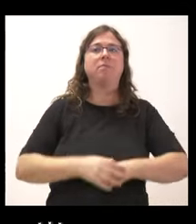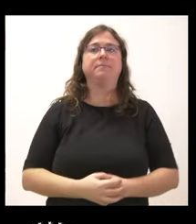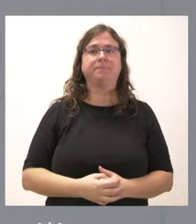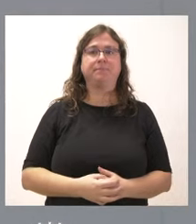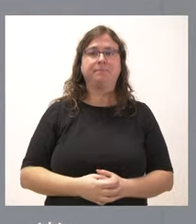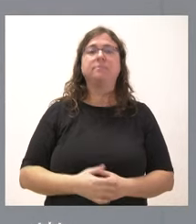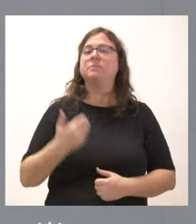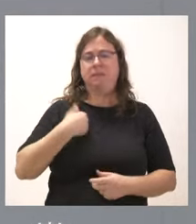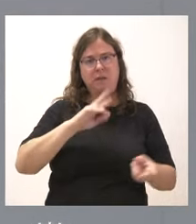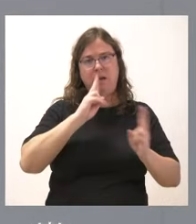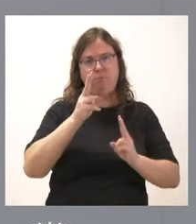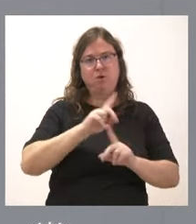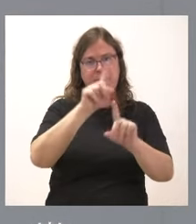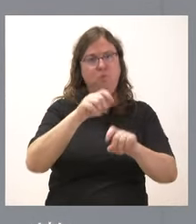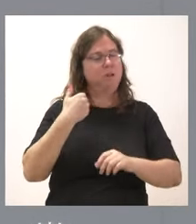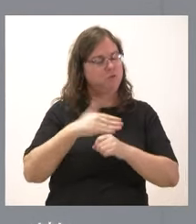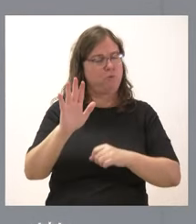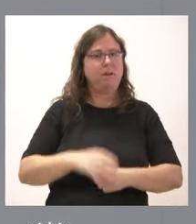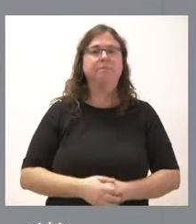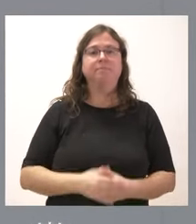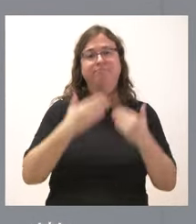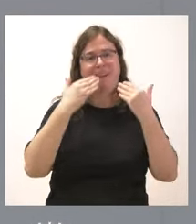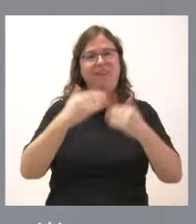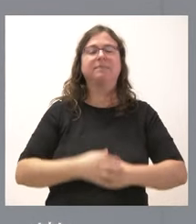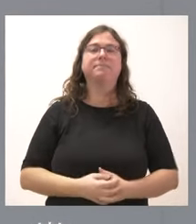Creo que he contestado a la pregunta sobradamente. Gracias.